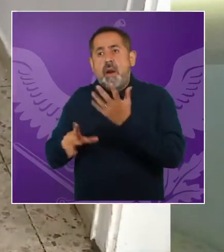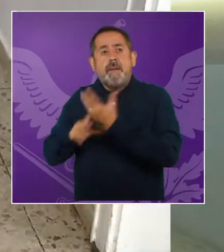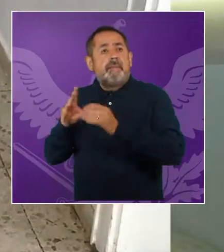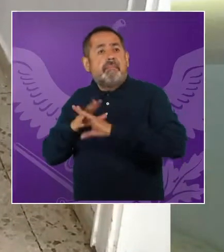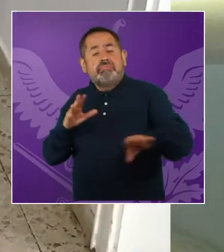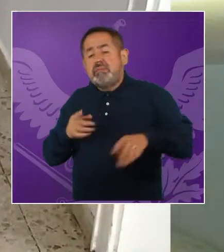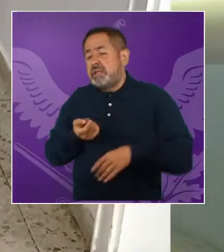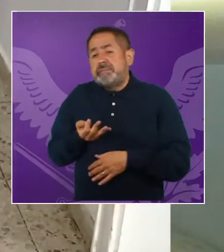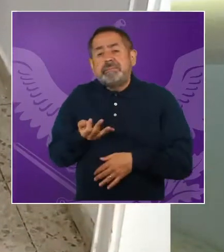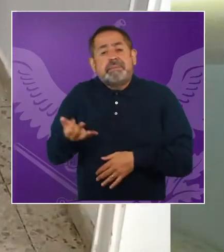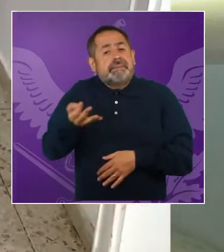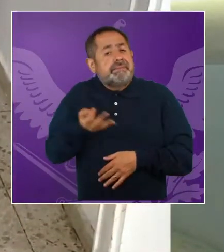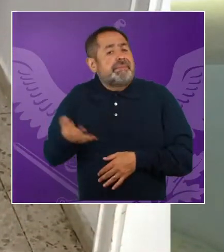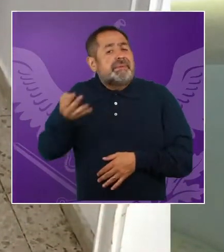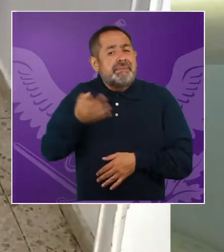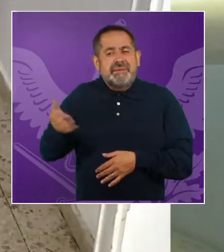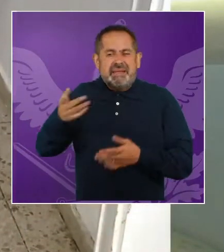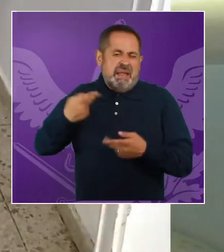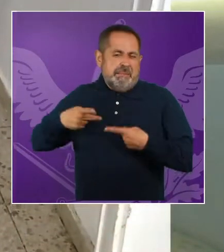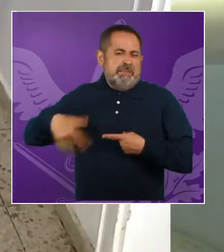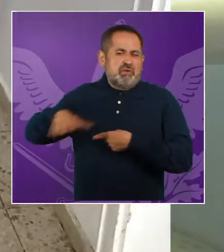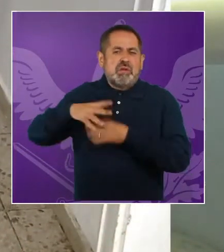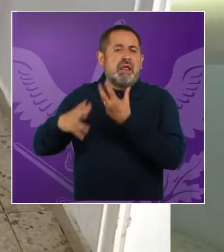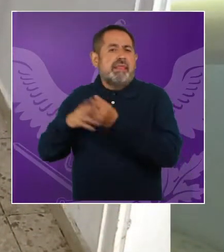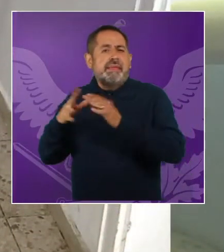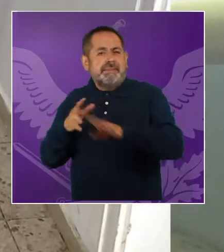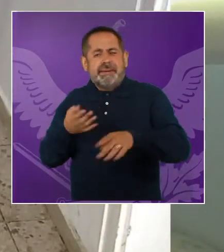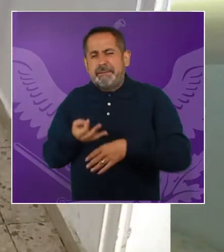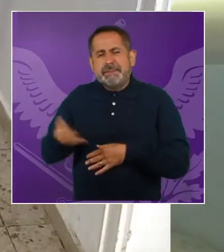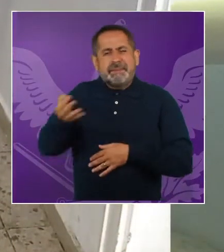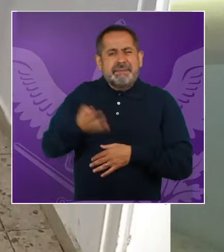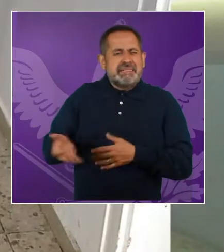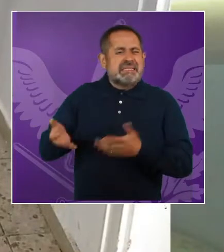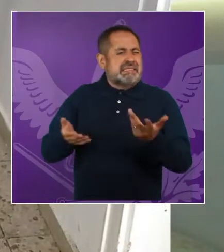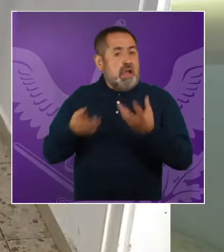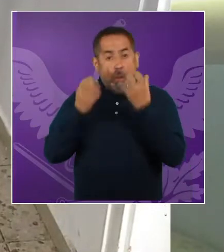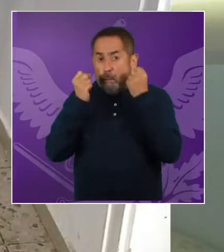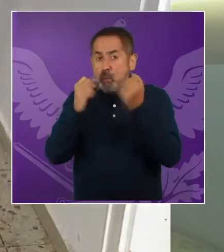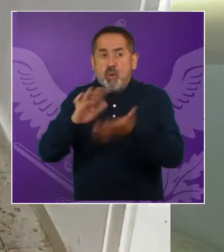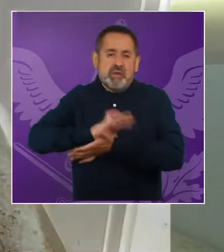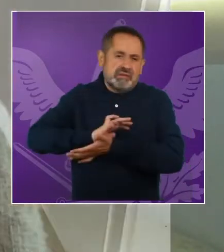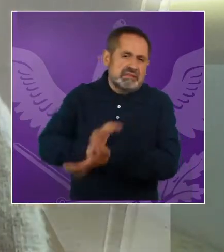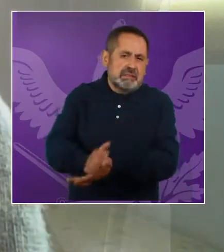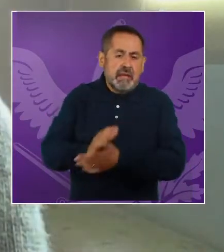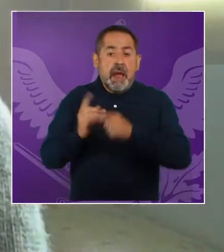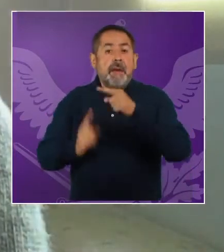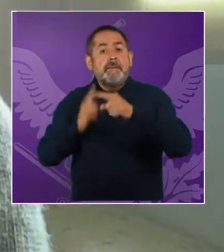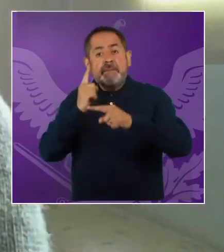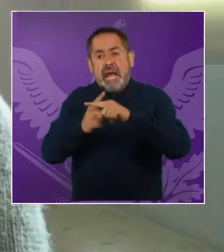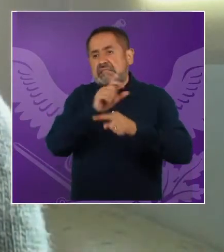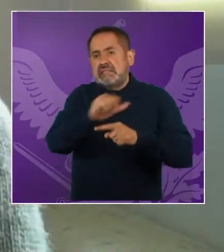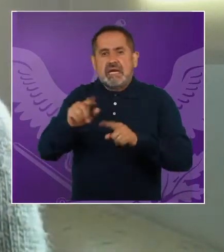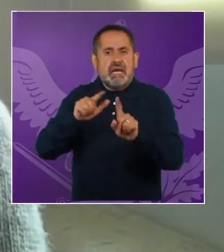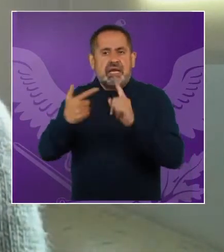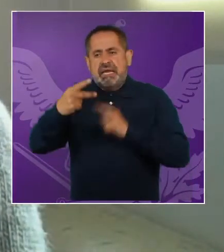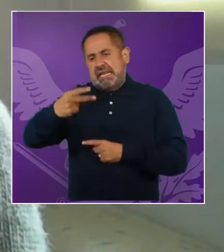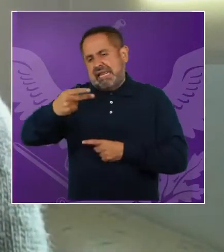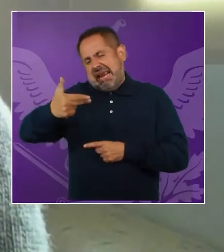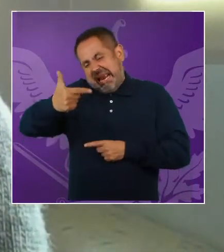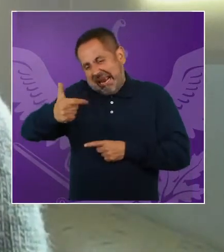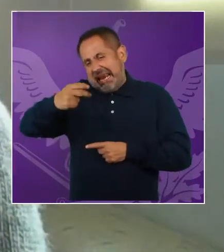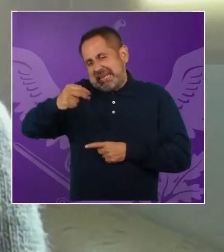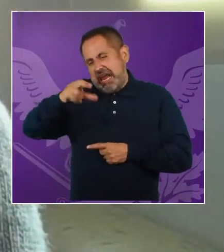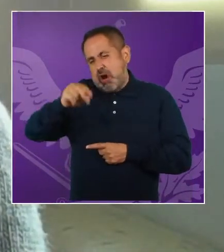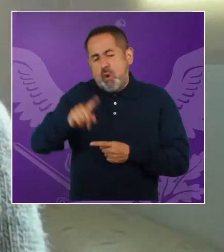indígenas, mujeres migrantes, o población migrante en general, entonces como que las distintas discriminaciones,